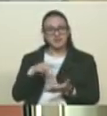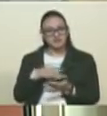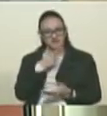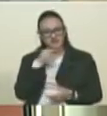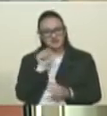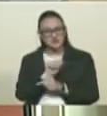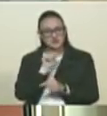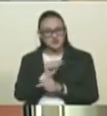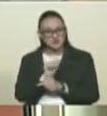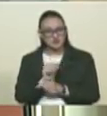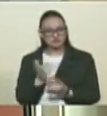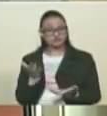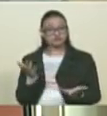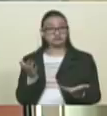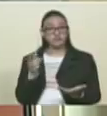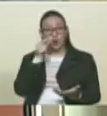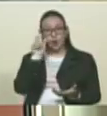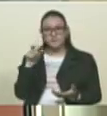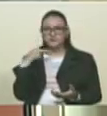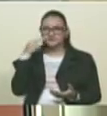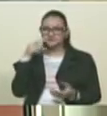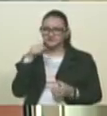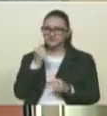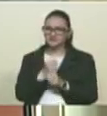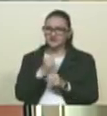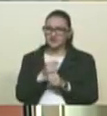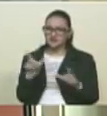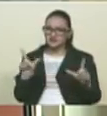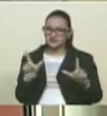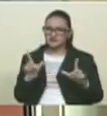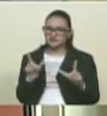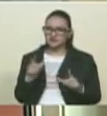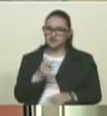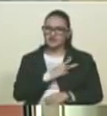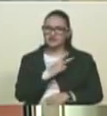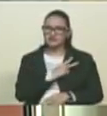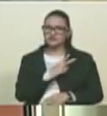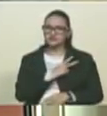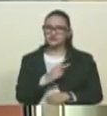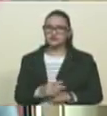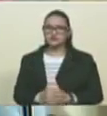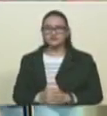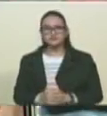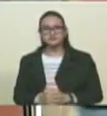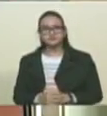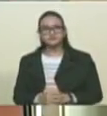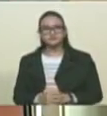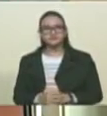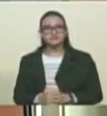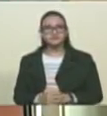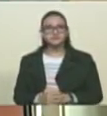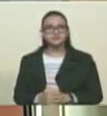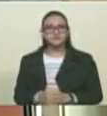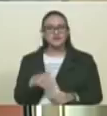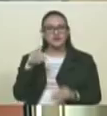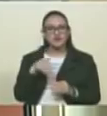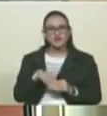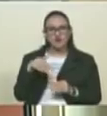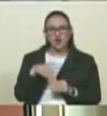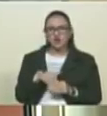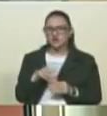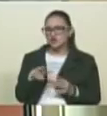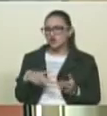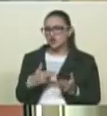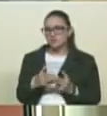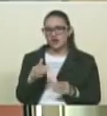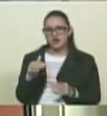ser violento. Pero hasta Franklin Birgüe son, les te acuerdas, vota, vota, Freddy Guevara, votando, acabas con el régimen, otra vez